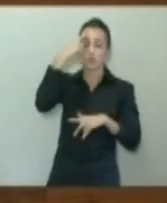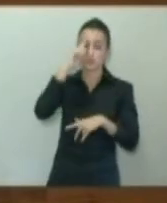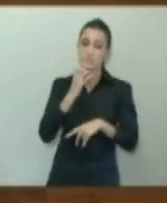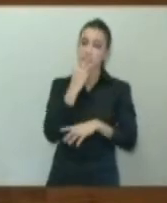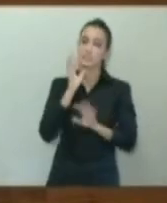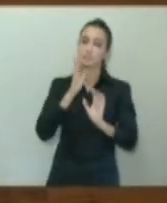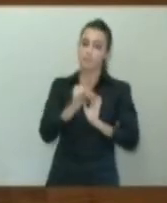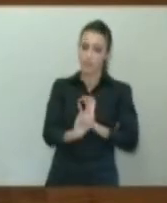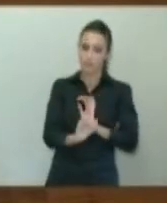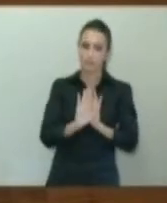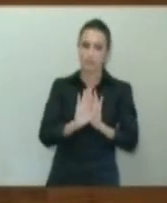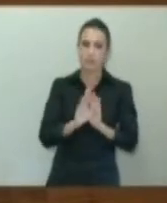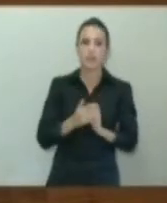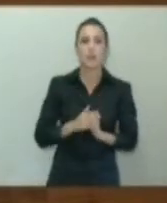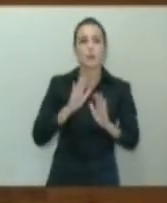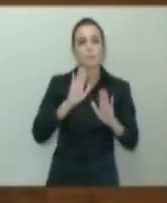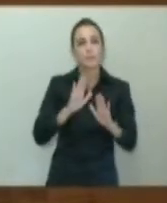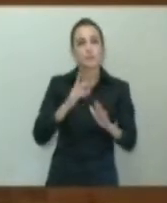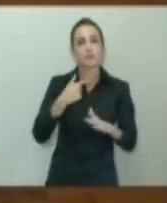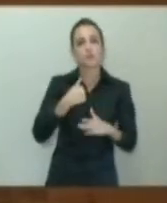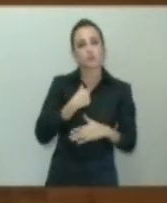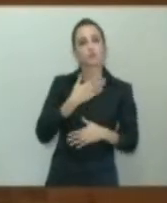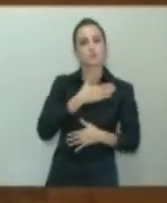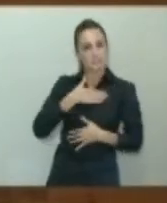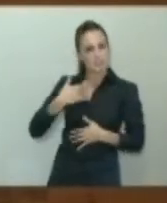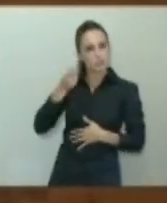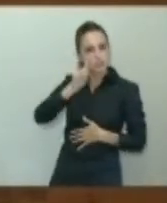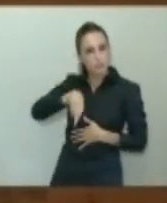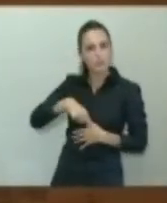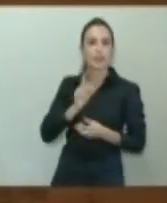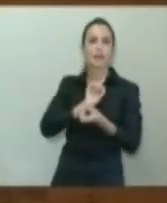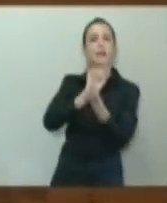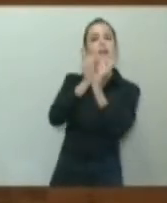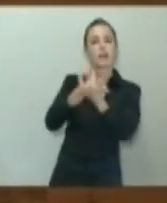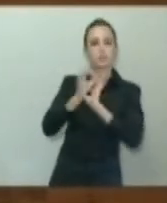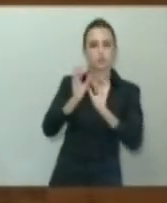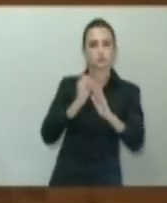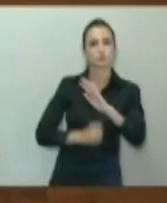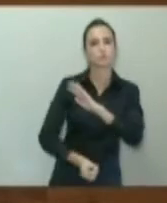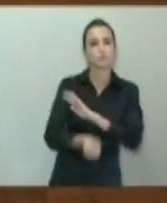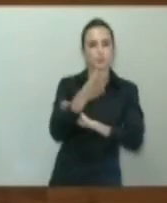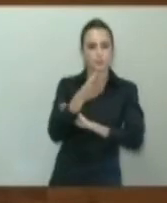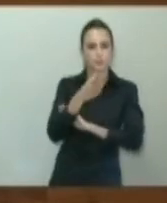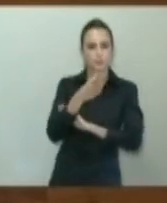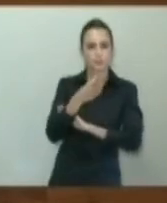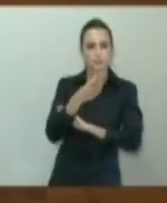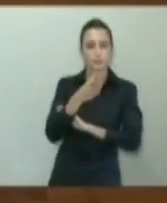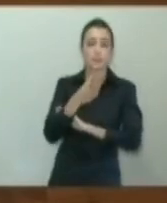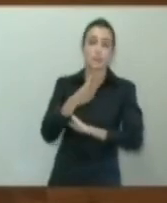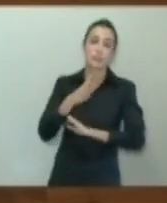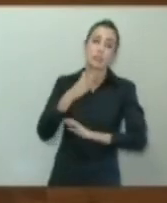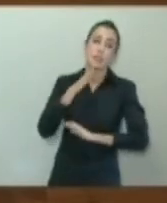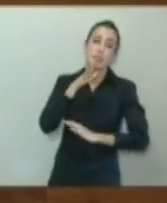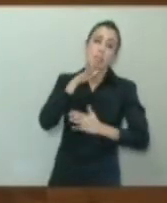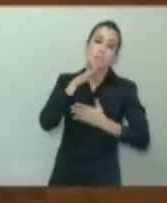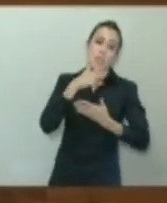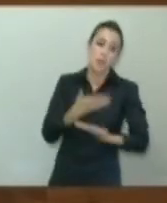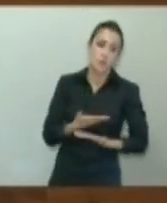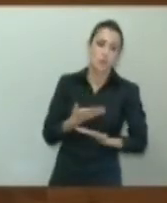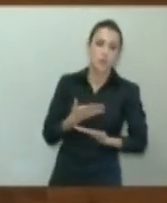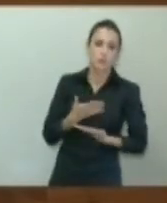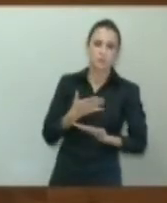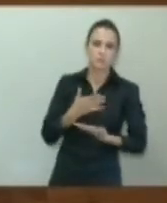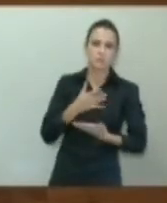para eso. Pero, en todo caso, yo también deseo, como usted, que se produzcan esas transformaciones y los que ahora pueden ser tachados,